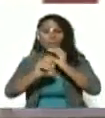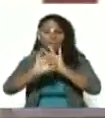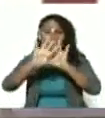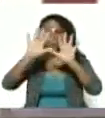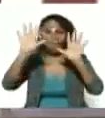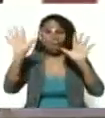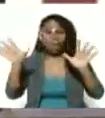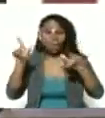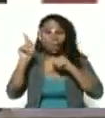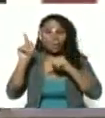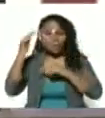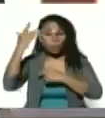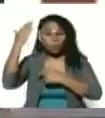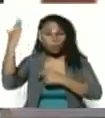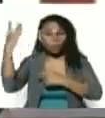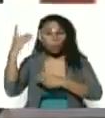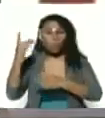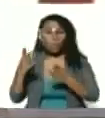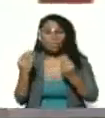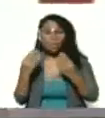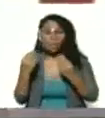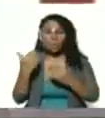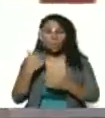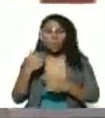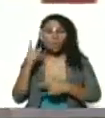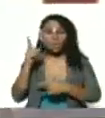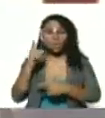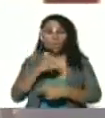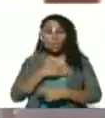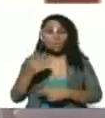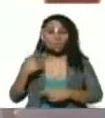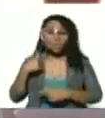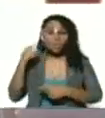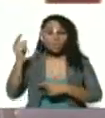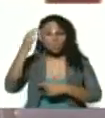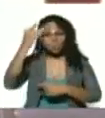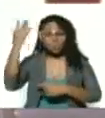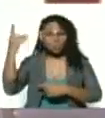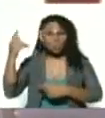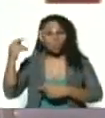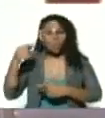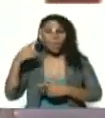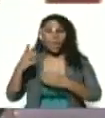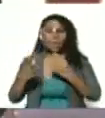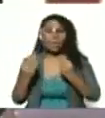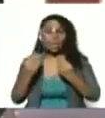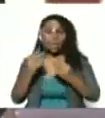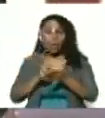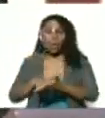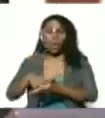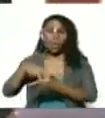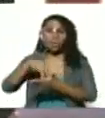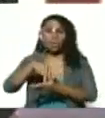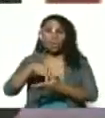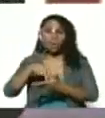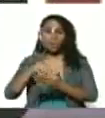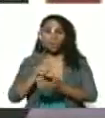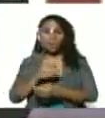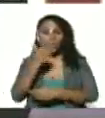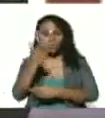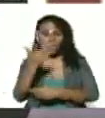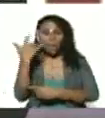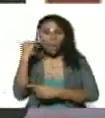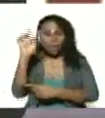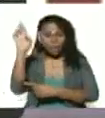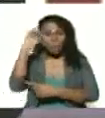ese sueño que tanto soñaron ese sueño que tanto levantaron usted tiene razón